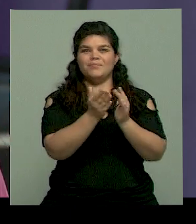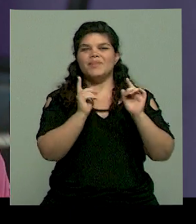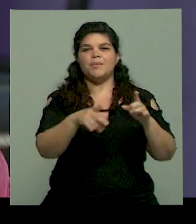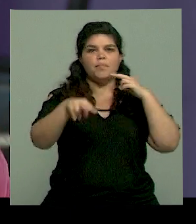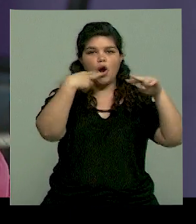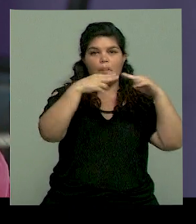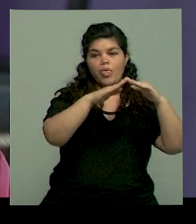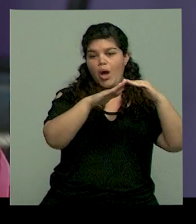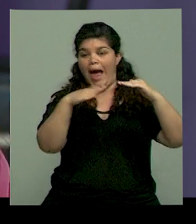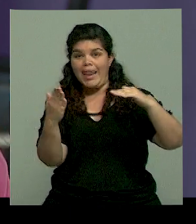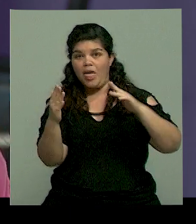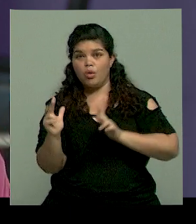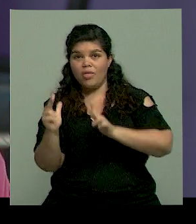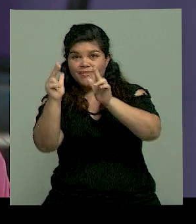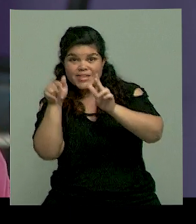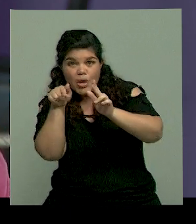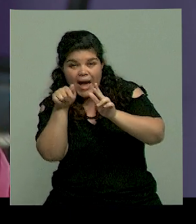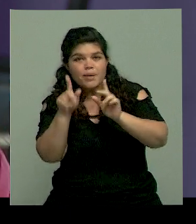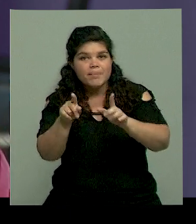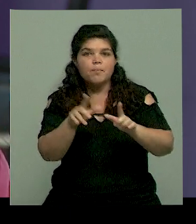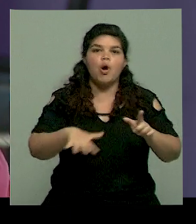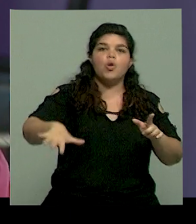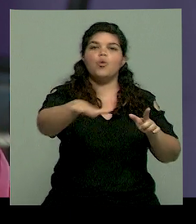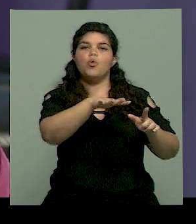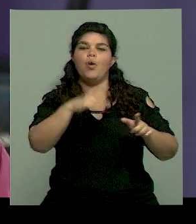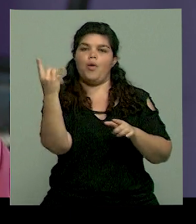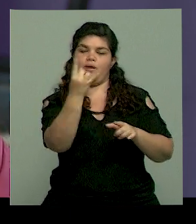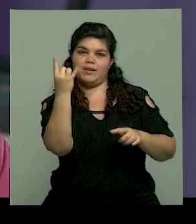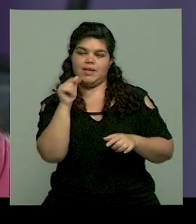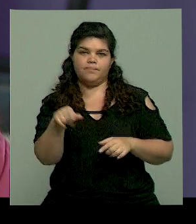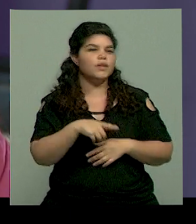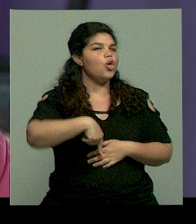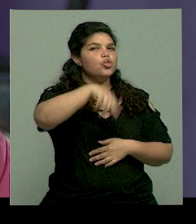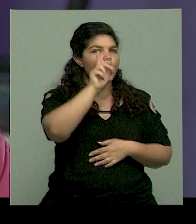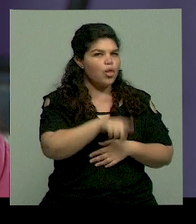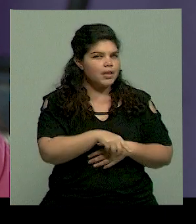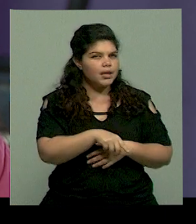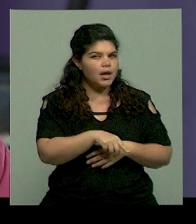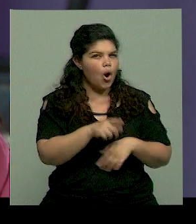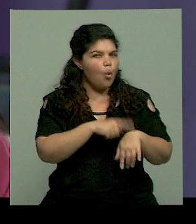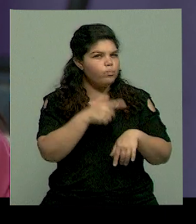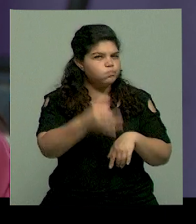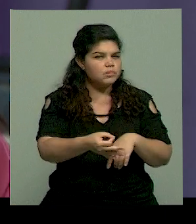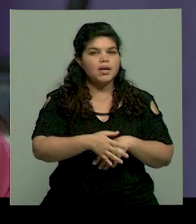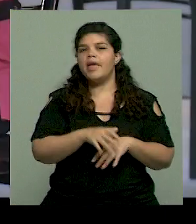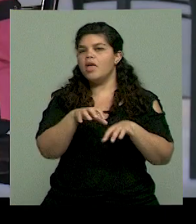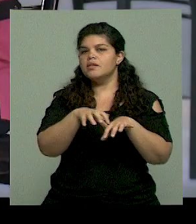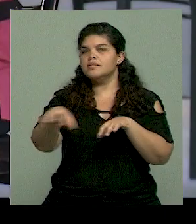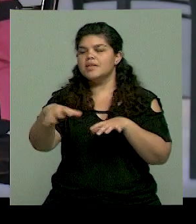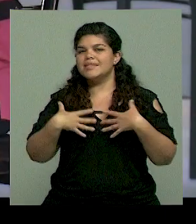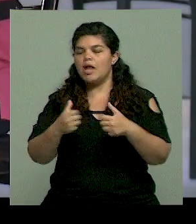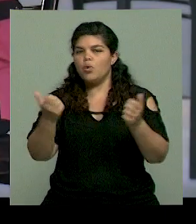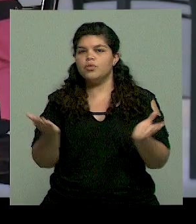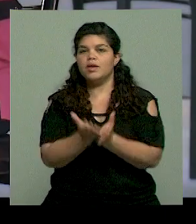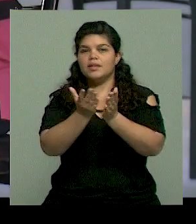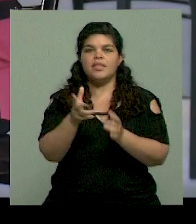pegadito al comedor, así que allí nos encuentran dentro del predio universitario. ¿Todo el día o en algún horario específico? En realidad salud estudiantil abre de 8 a